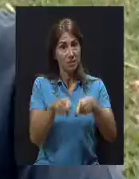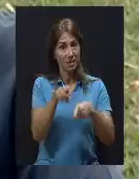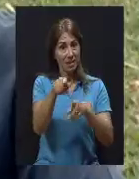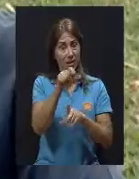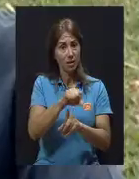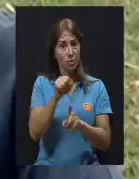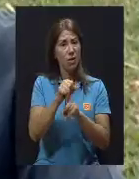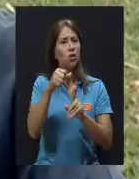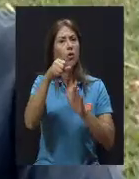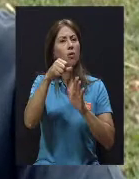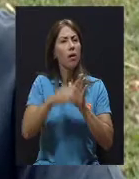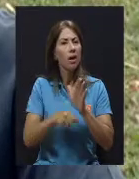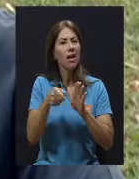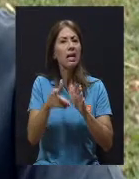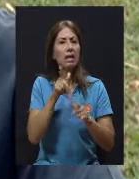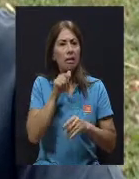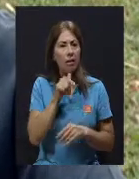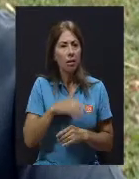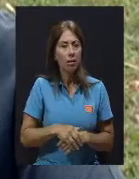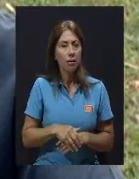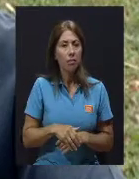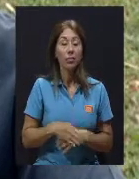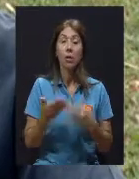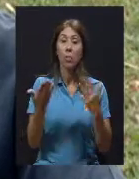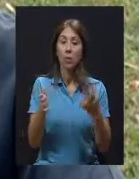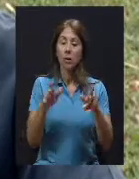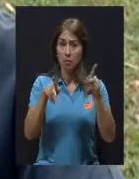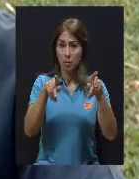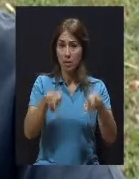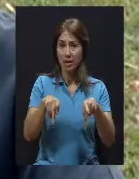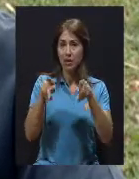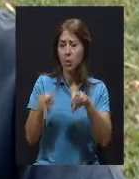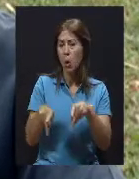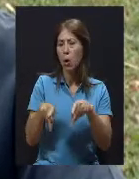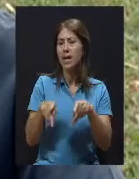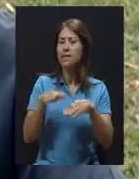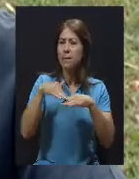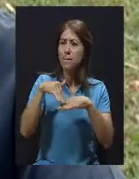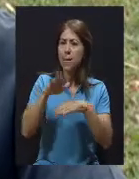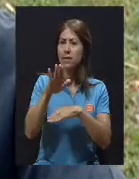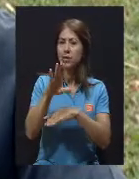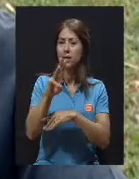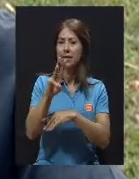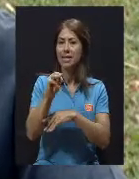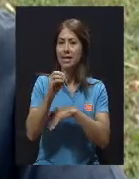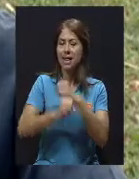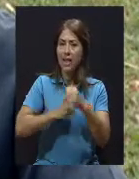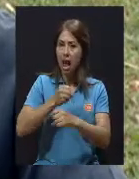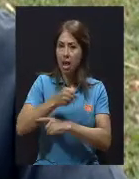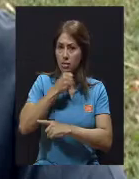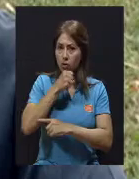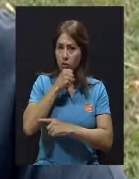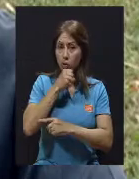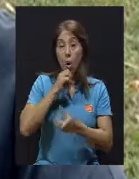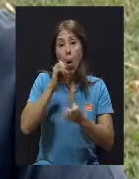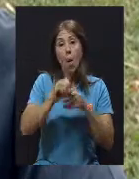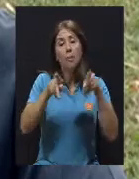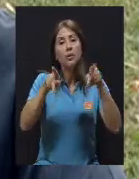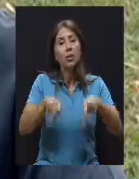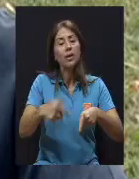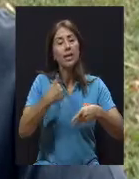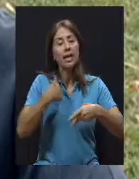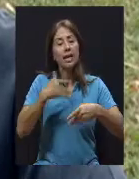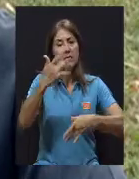cirugía? Las personas están sujetas mayores de 60 años, pacientes que ya tienen enfermedades